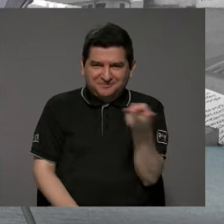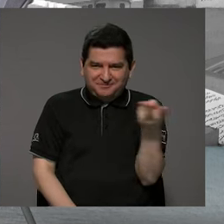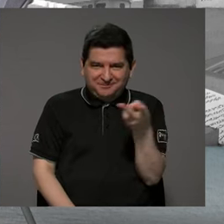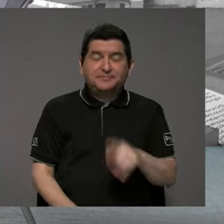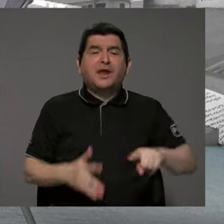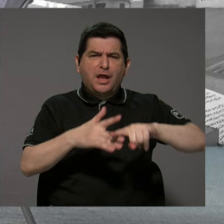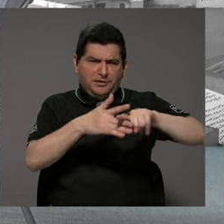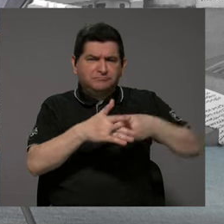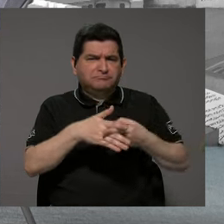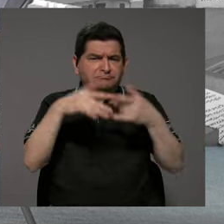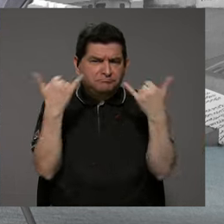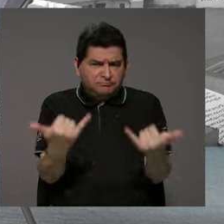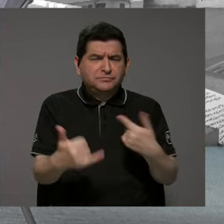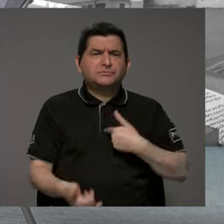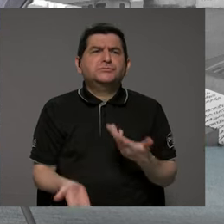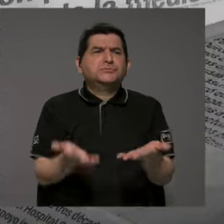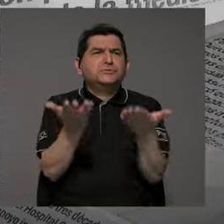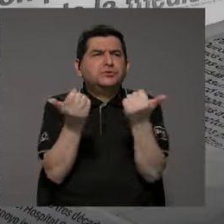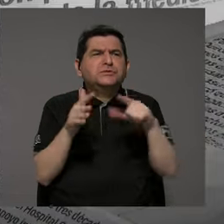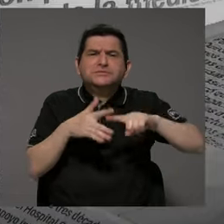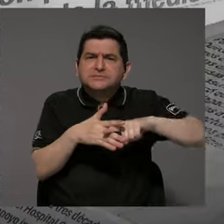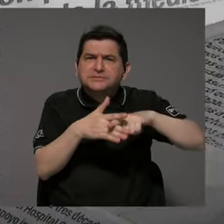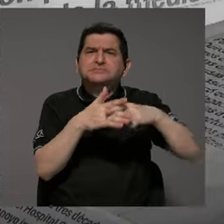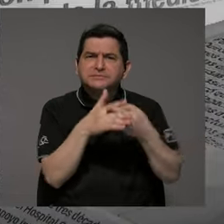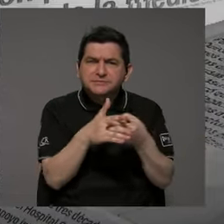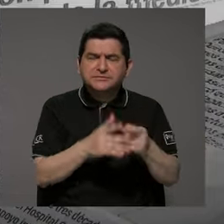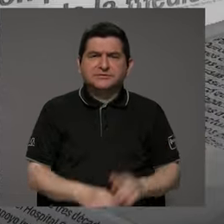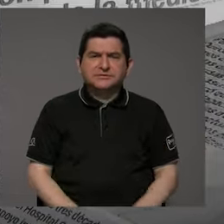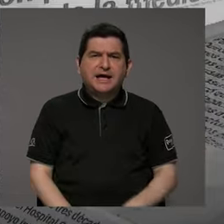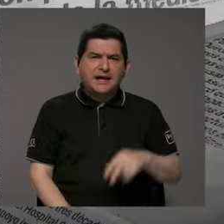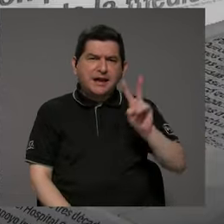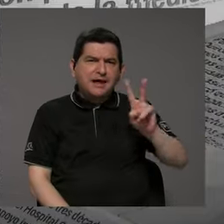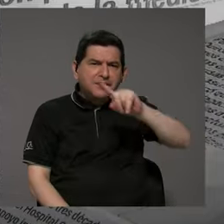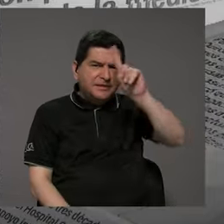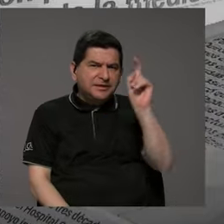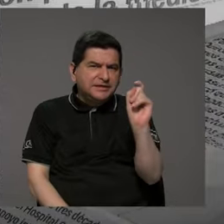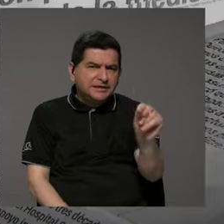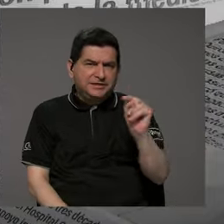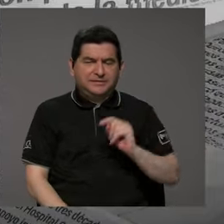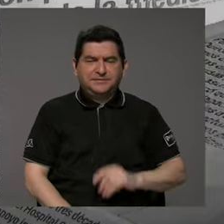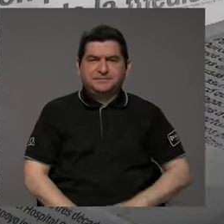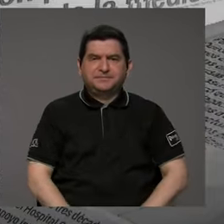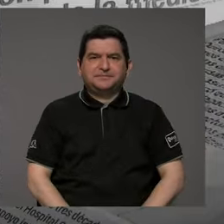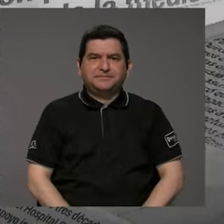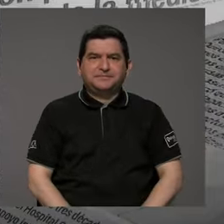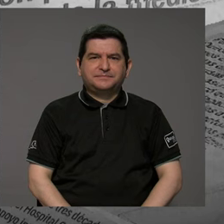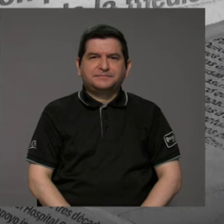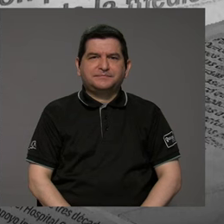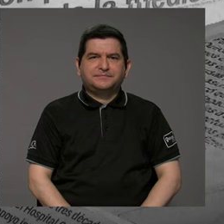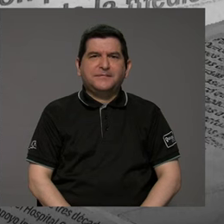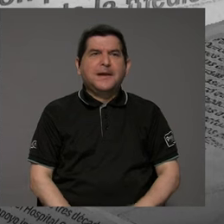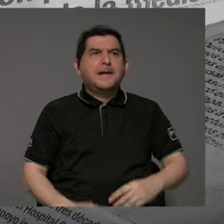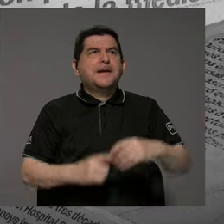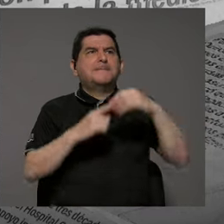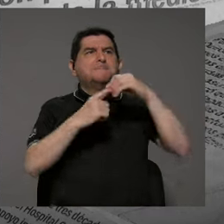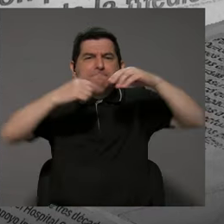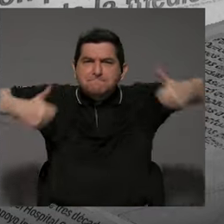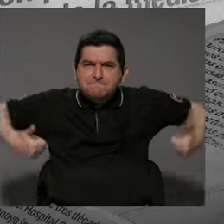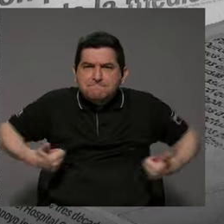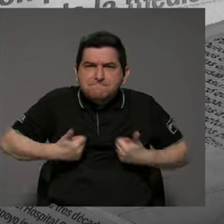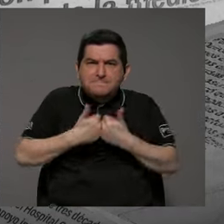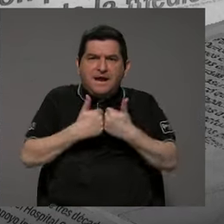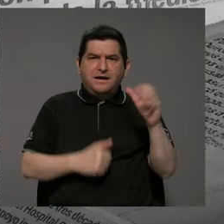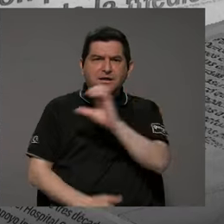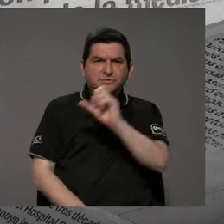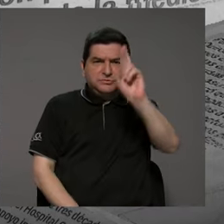empezamos. Yo quisiera empezar con Valeria preguntándole cuál es el principal desafío que